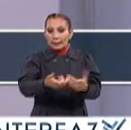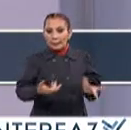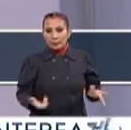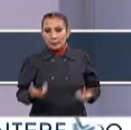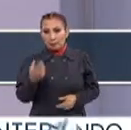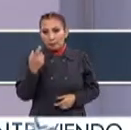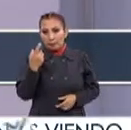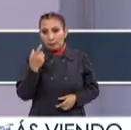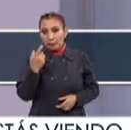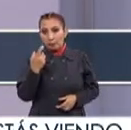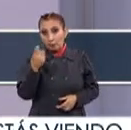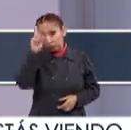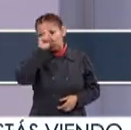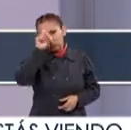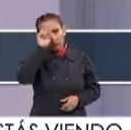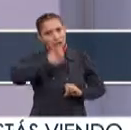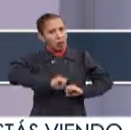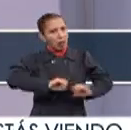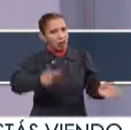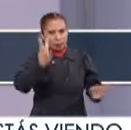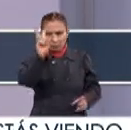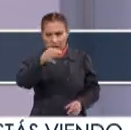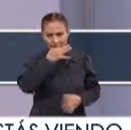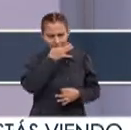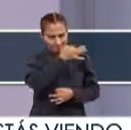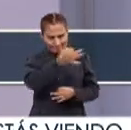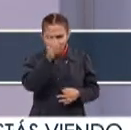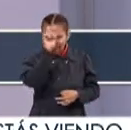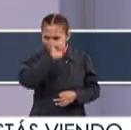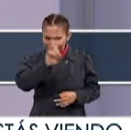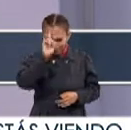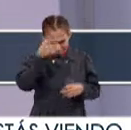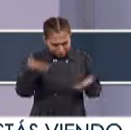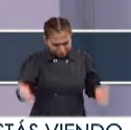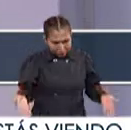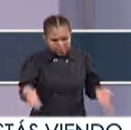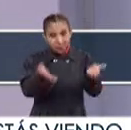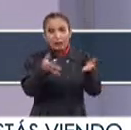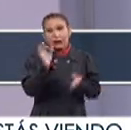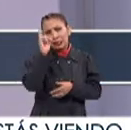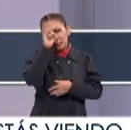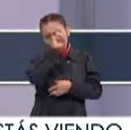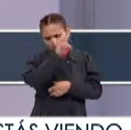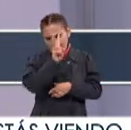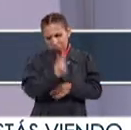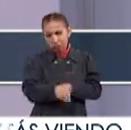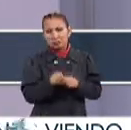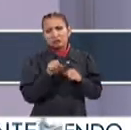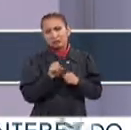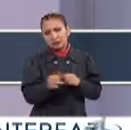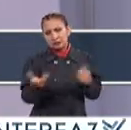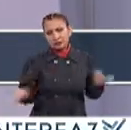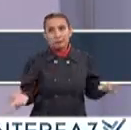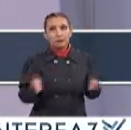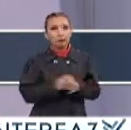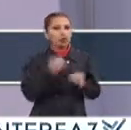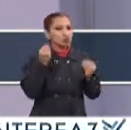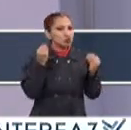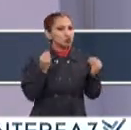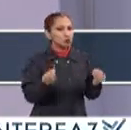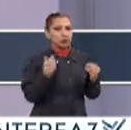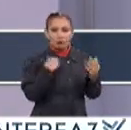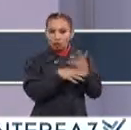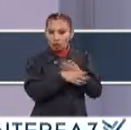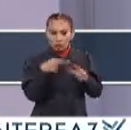¿Uno comentarías? Sí, claro Bastante Es algo Que tal vez Es un poco difícil Sobre todo Por todas Las